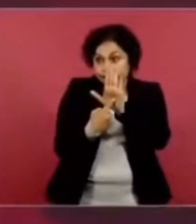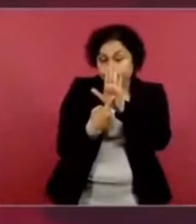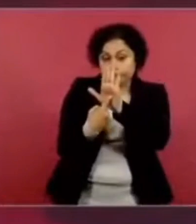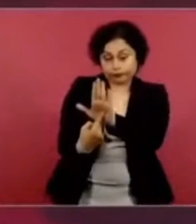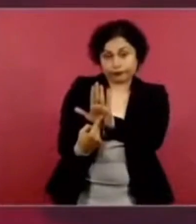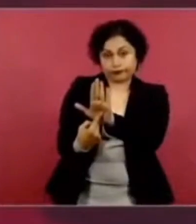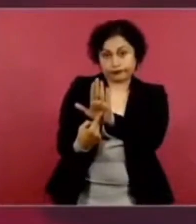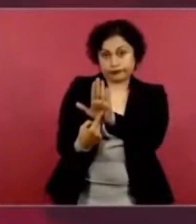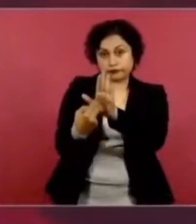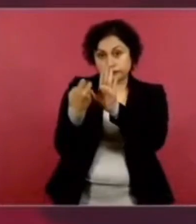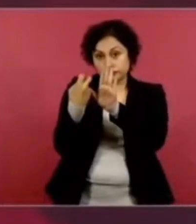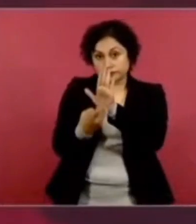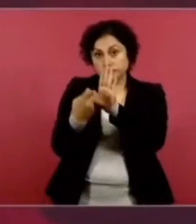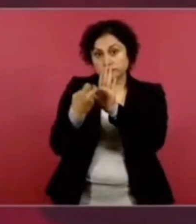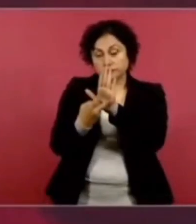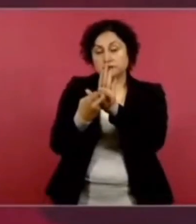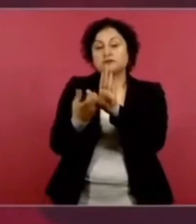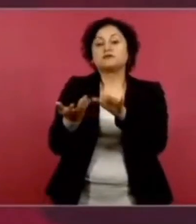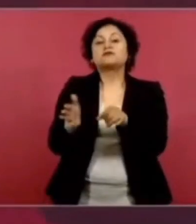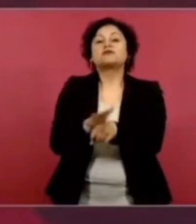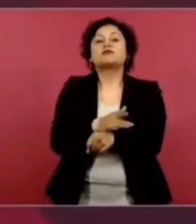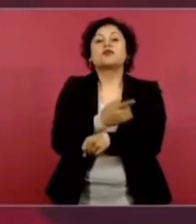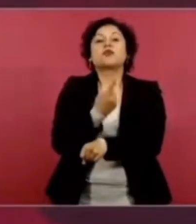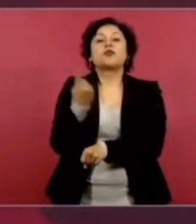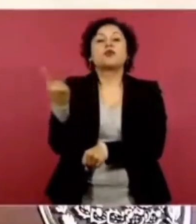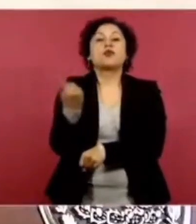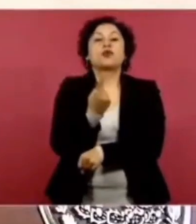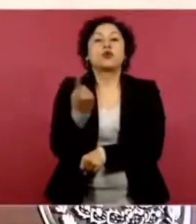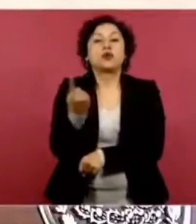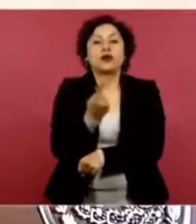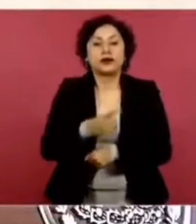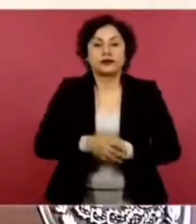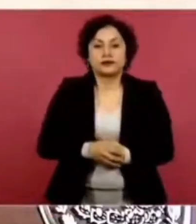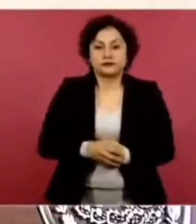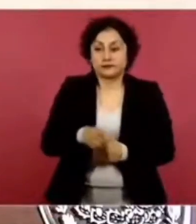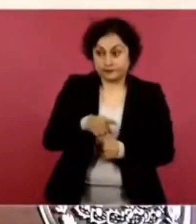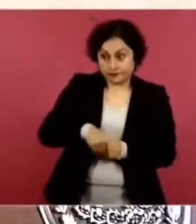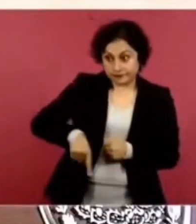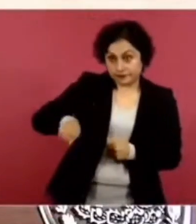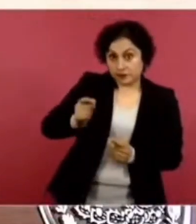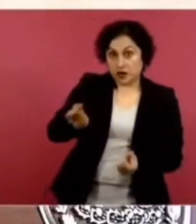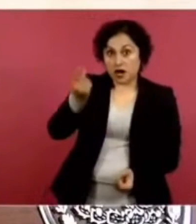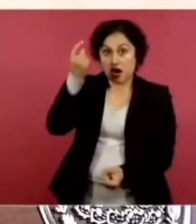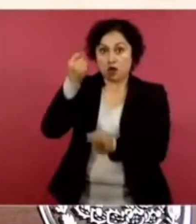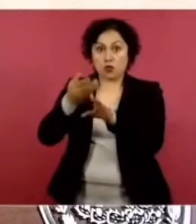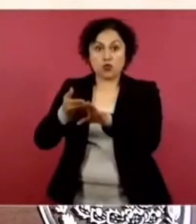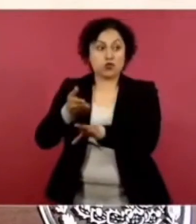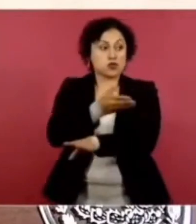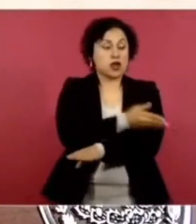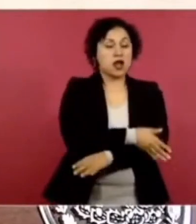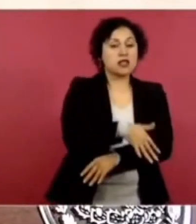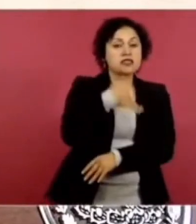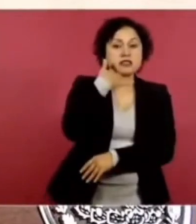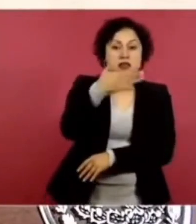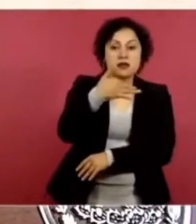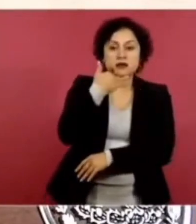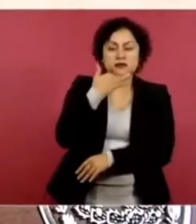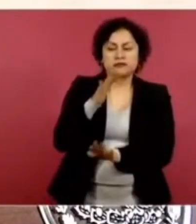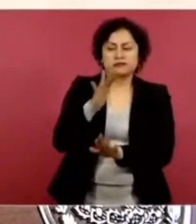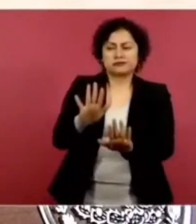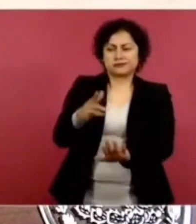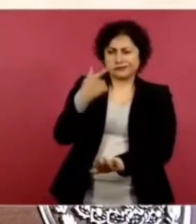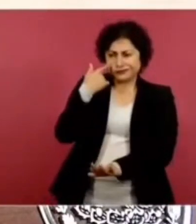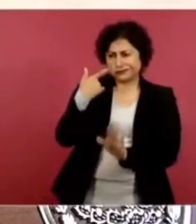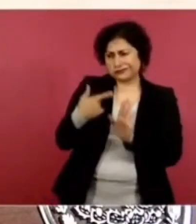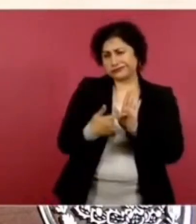a los corruptos, de que cuando el presupuesto se maneja con